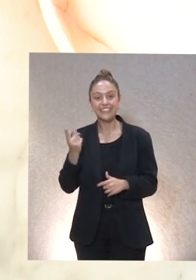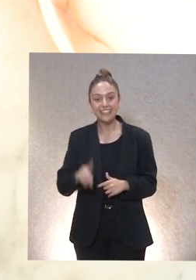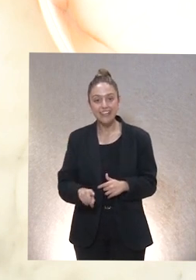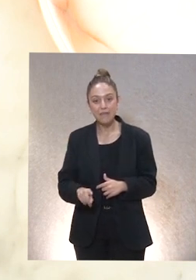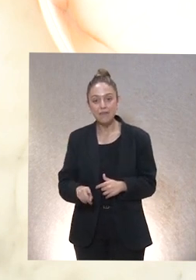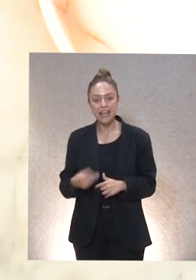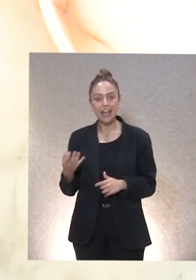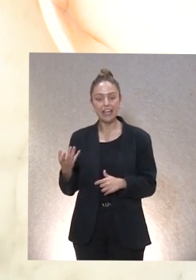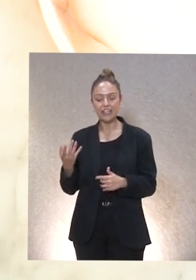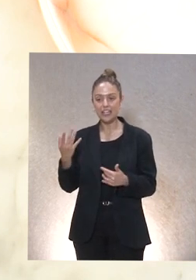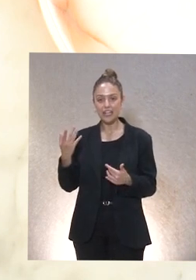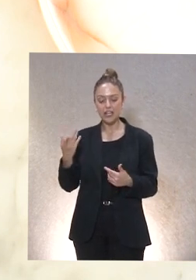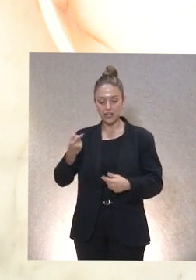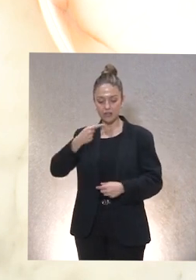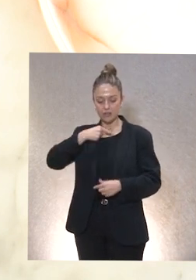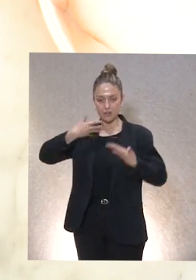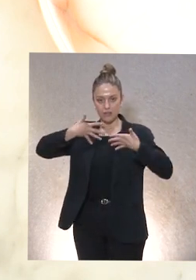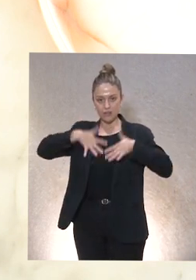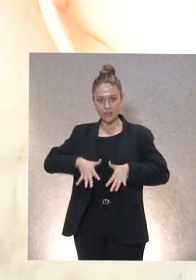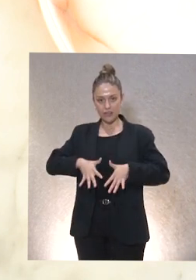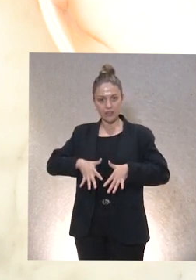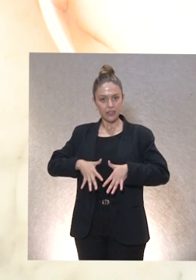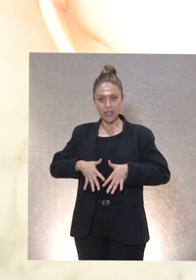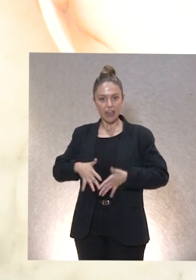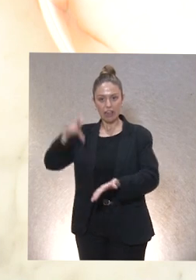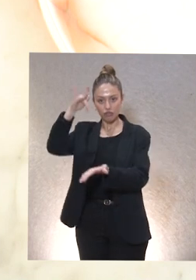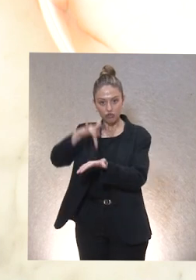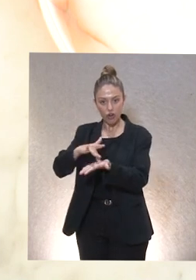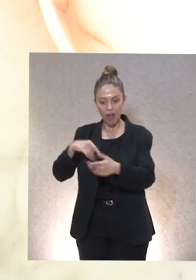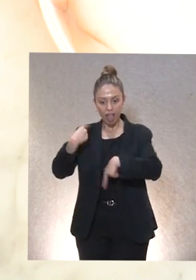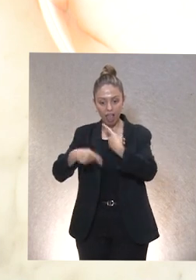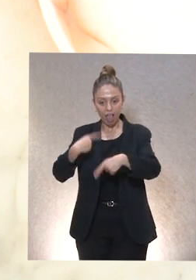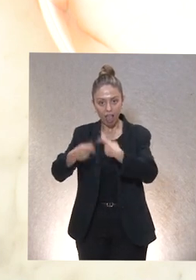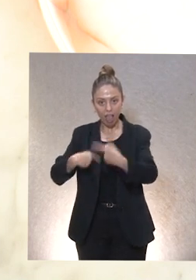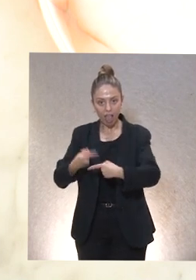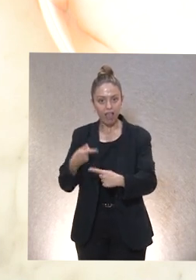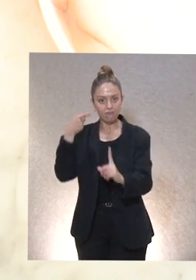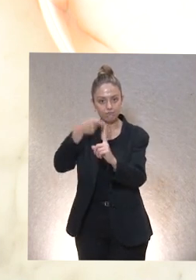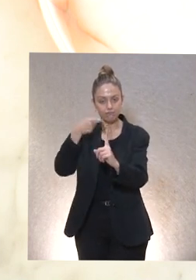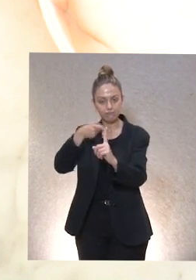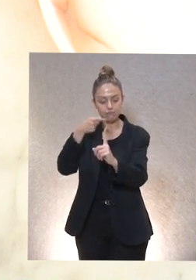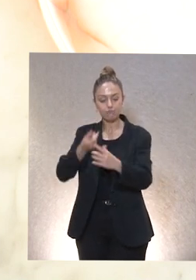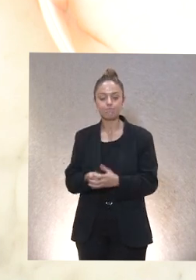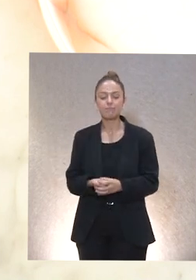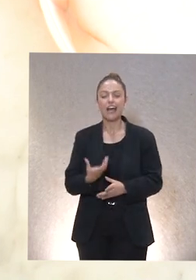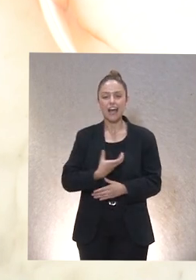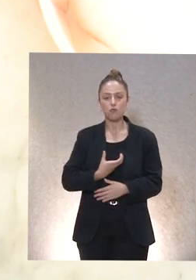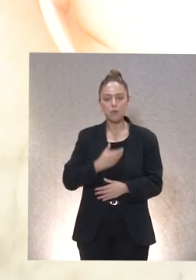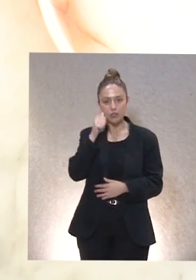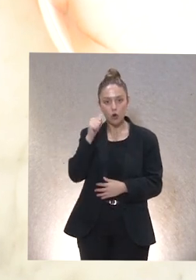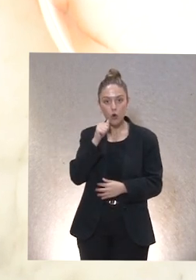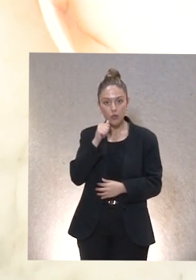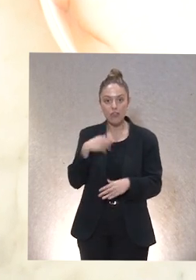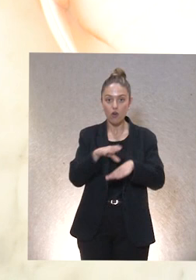deben de concienciarse y aplicarse en nuestro día a día el ayuntamiento de Oviedo y en especial la